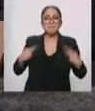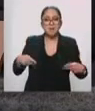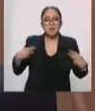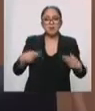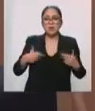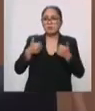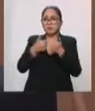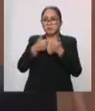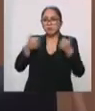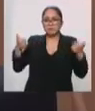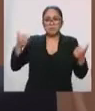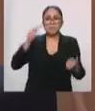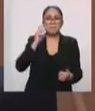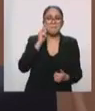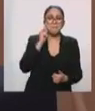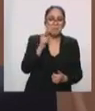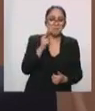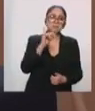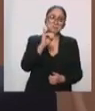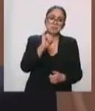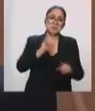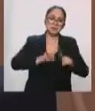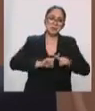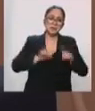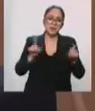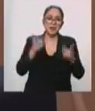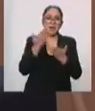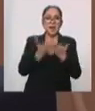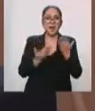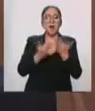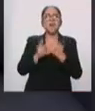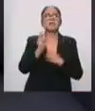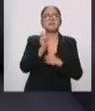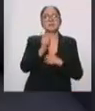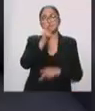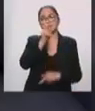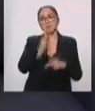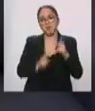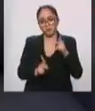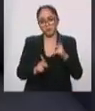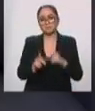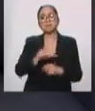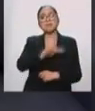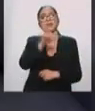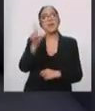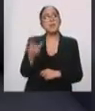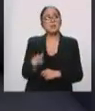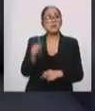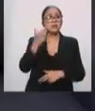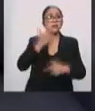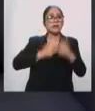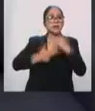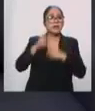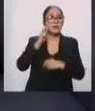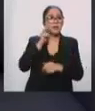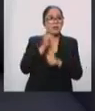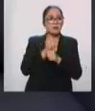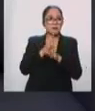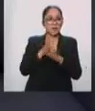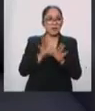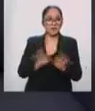una, este, pues, de una manera distinta, pero bueno, pues, vámonos rápidamente a una pausa. Vamos a una pausa, no se vaya, le tenemos información relevante de la Ciudad de México, le esperamos con más.